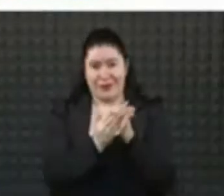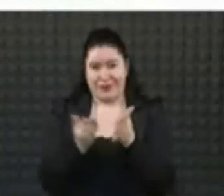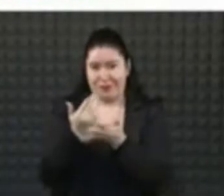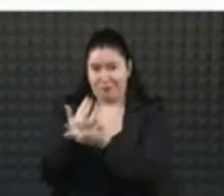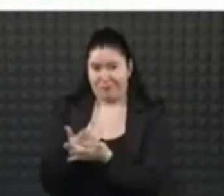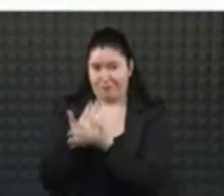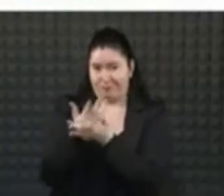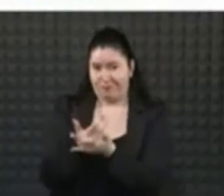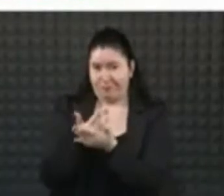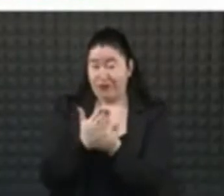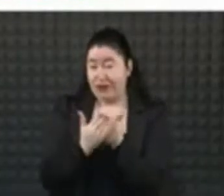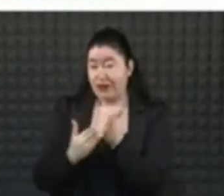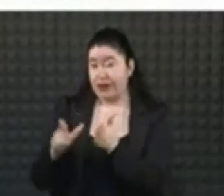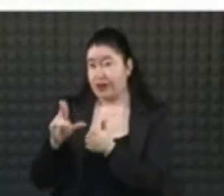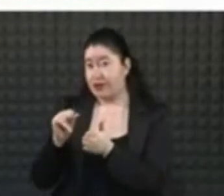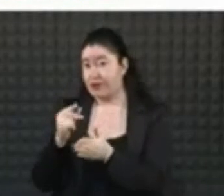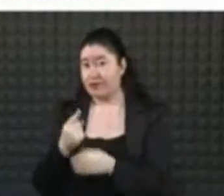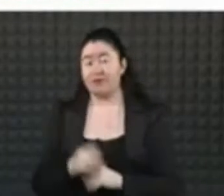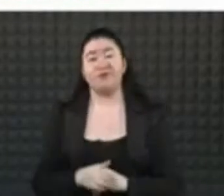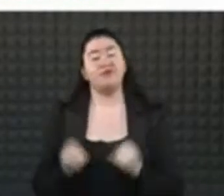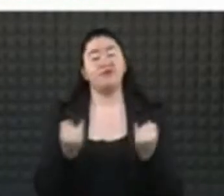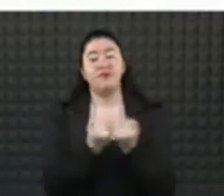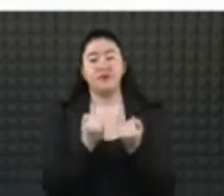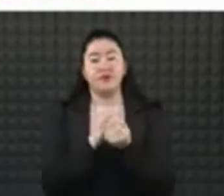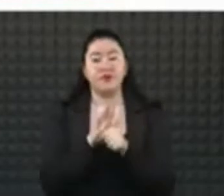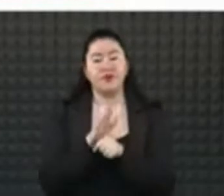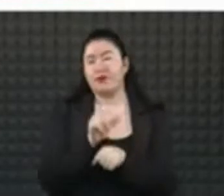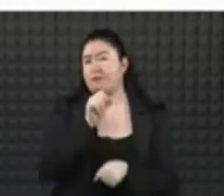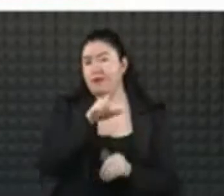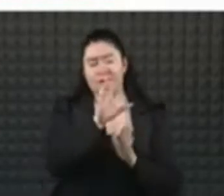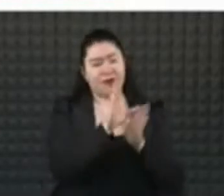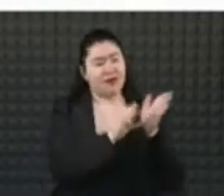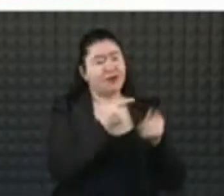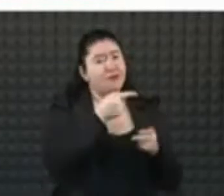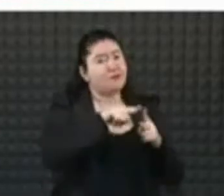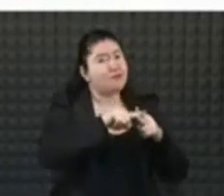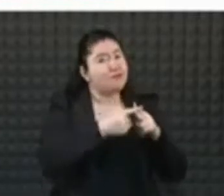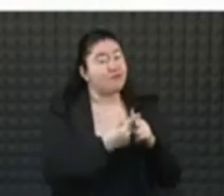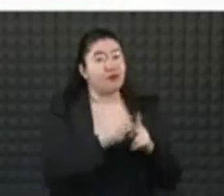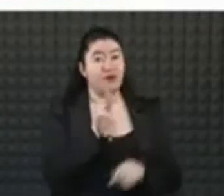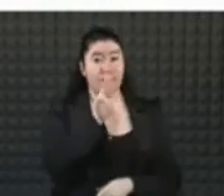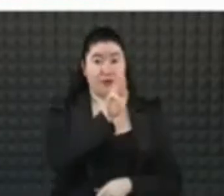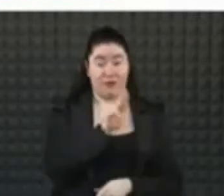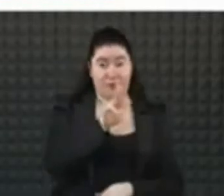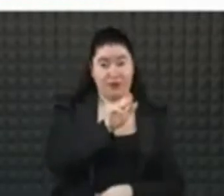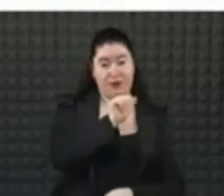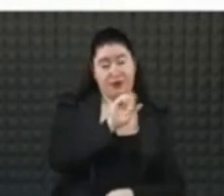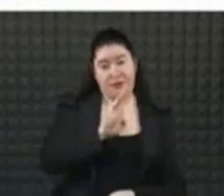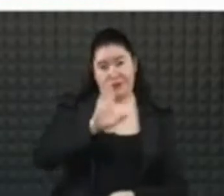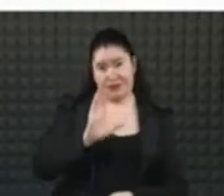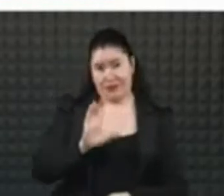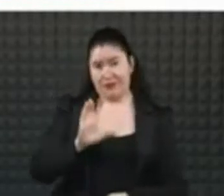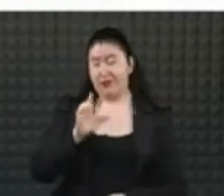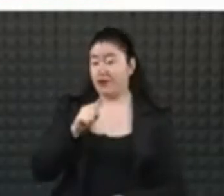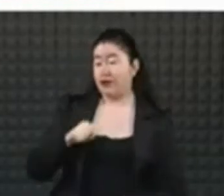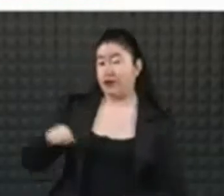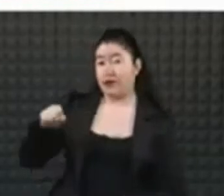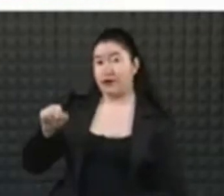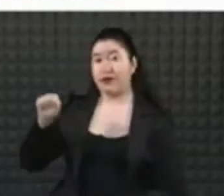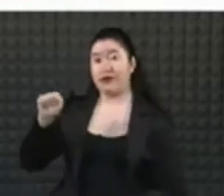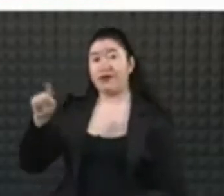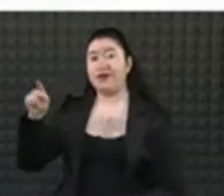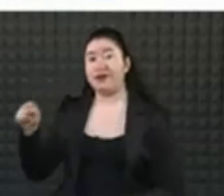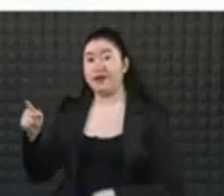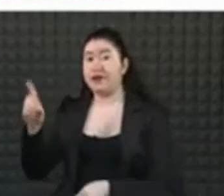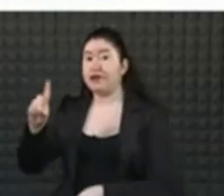igual, pero empezando el día miércoles con las letras A, B y C hasta la letra S a la Z el día domingo. Igual, en este caso, les